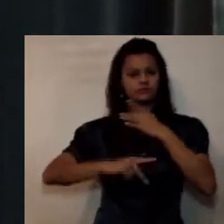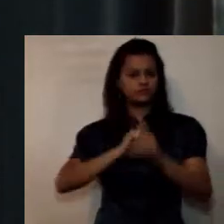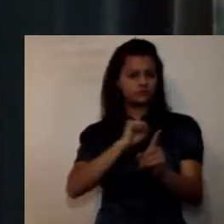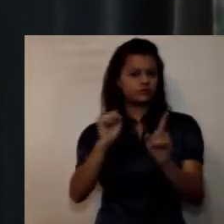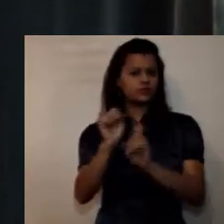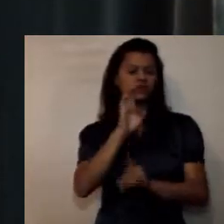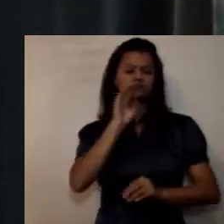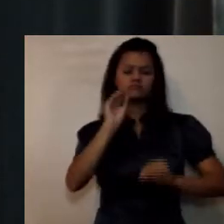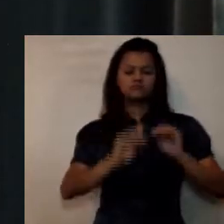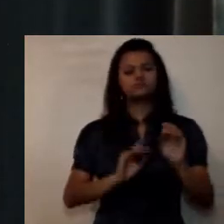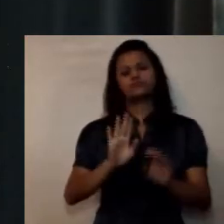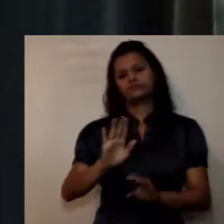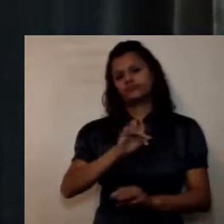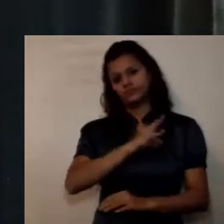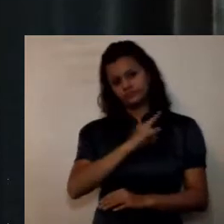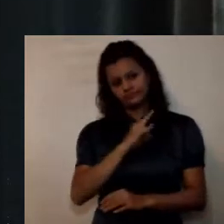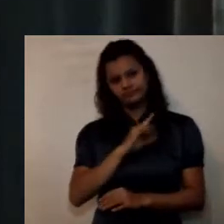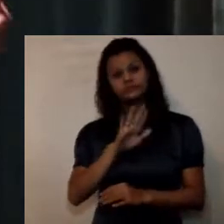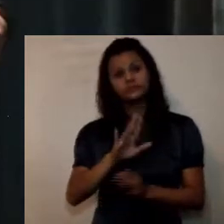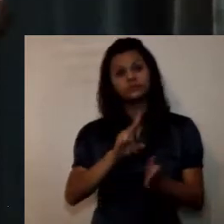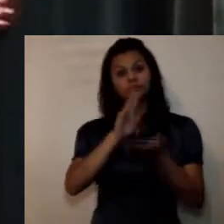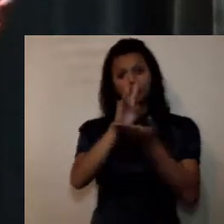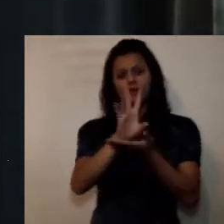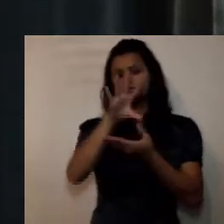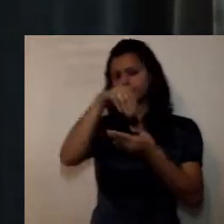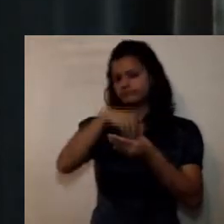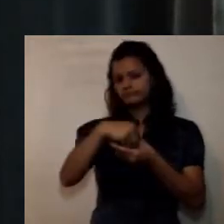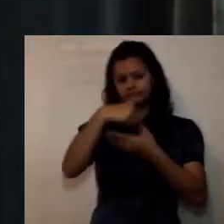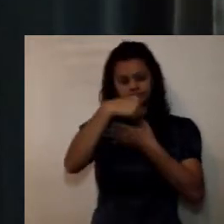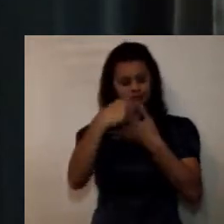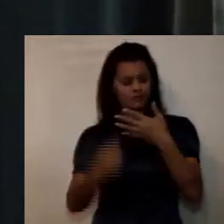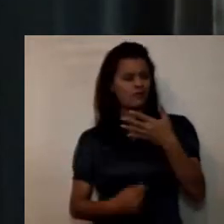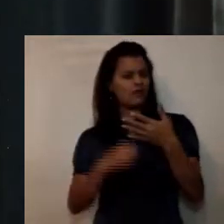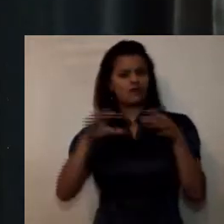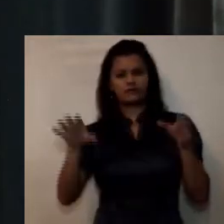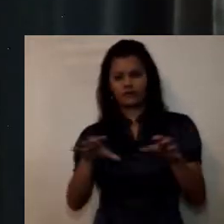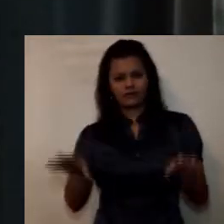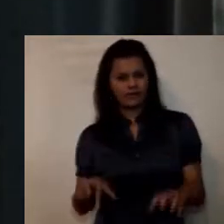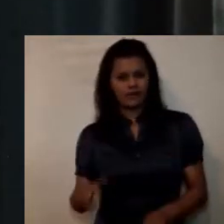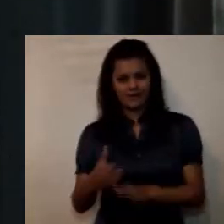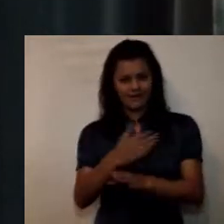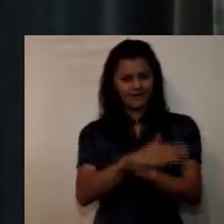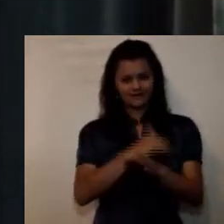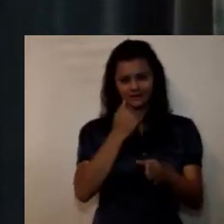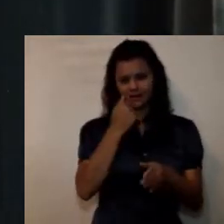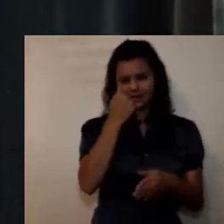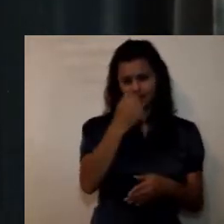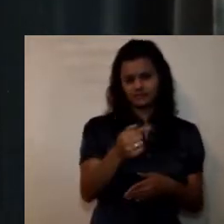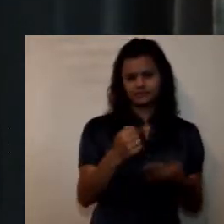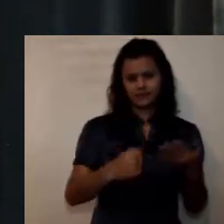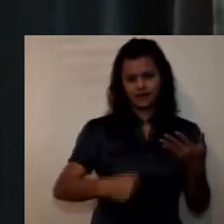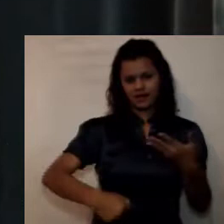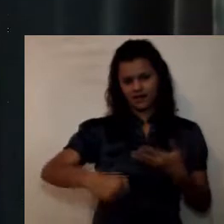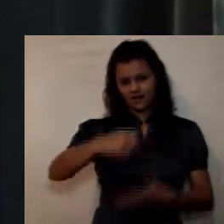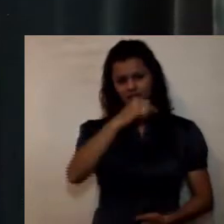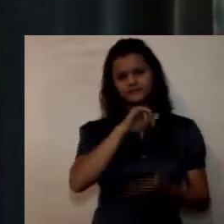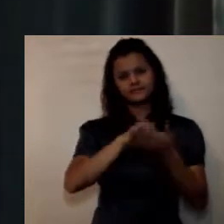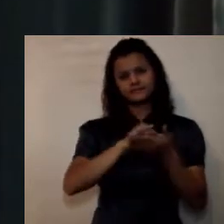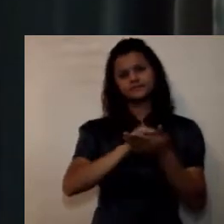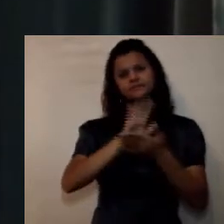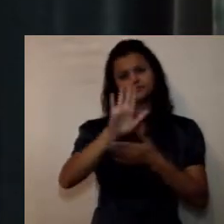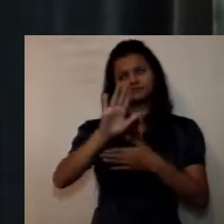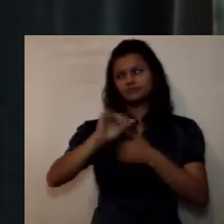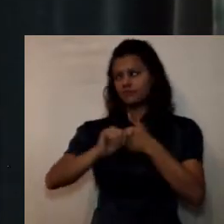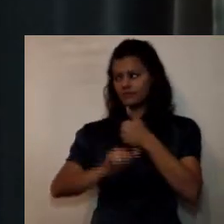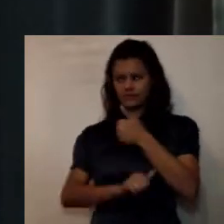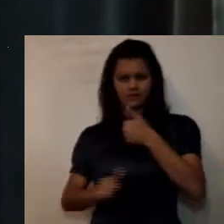universidad este modelo comprende además de todas las actividades que anteriormente he mencionado las que mencionó el señor decano de